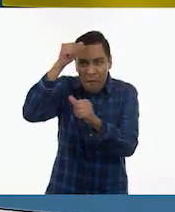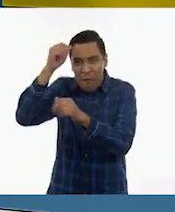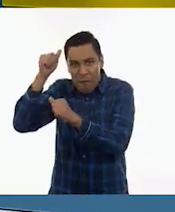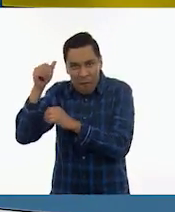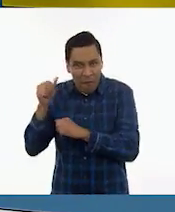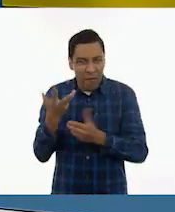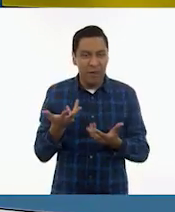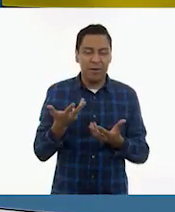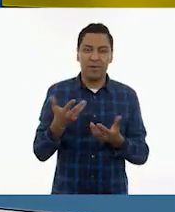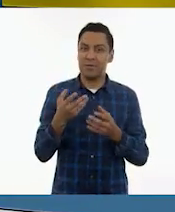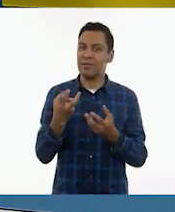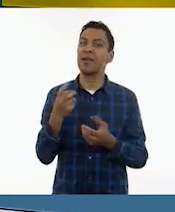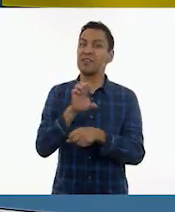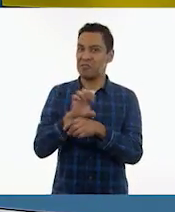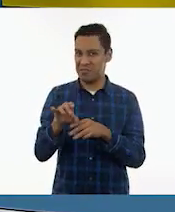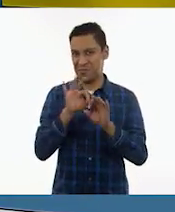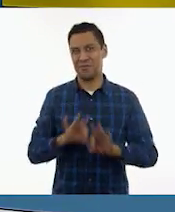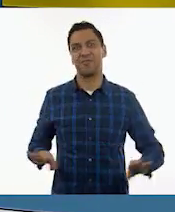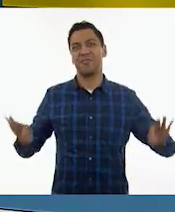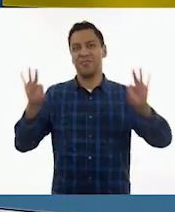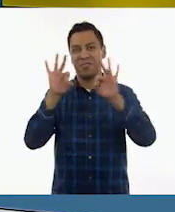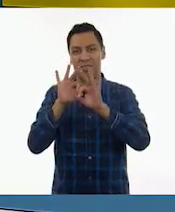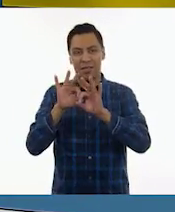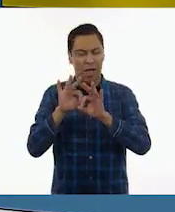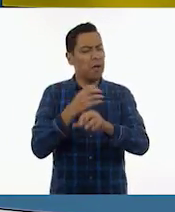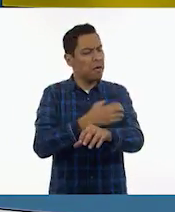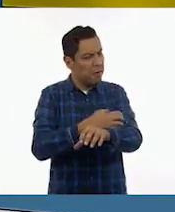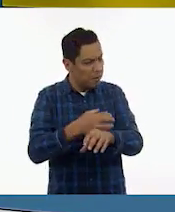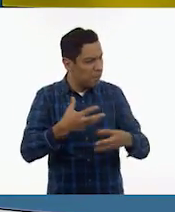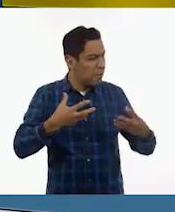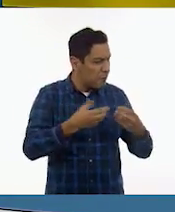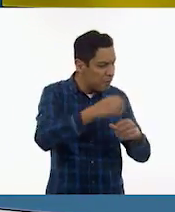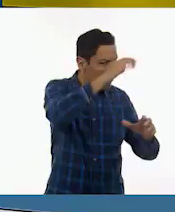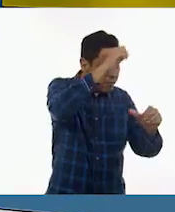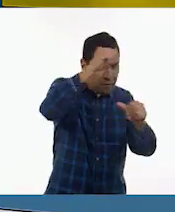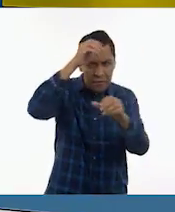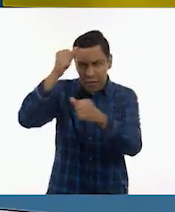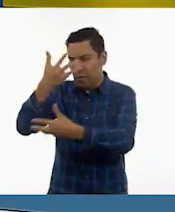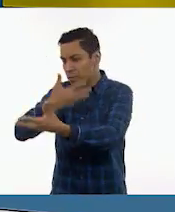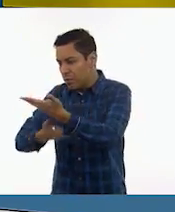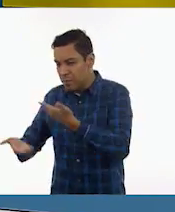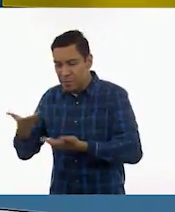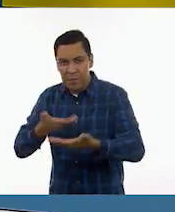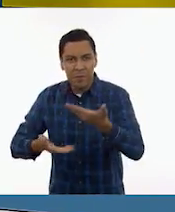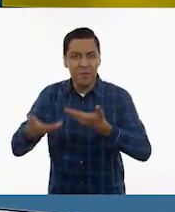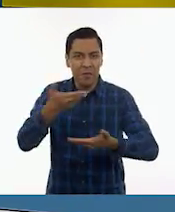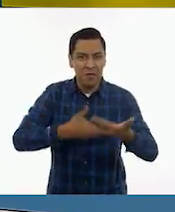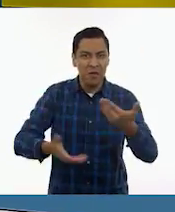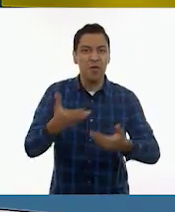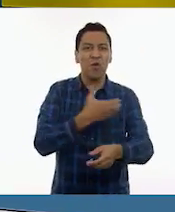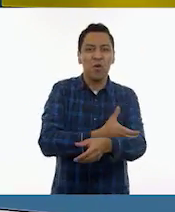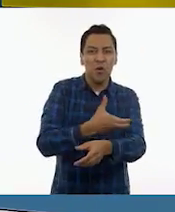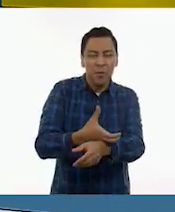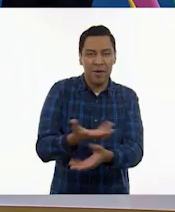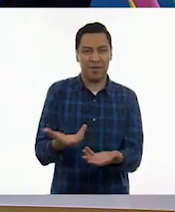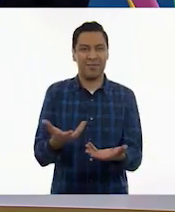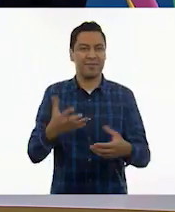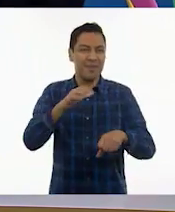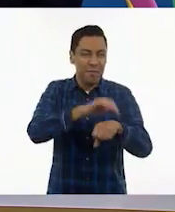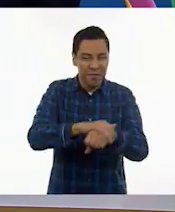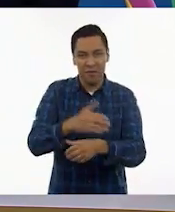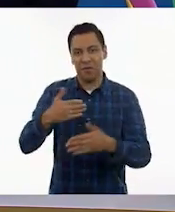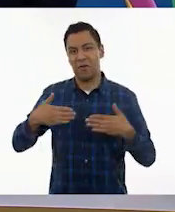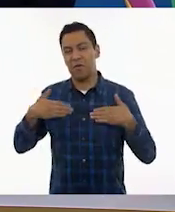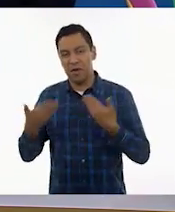Entonces, es muy importante esta actitud de compañerismo y de colaboración siempre que hay un trabajo escénico. Esa es